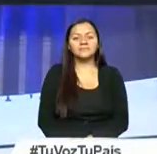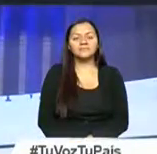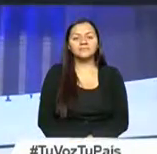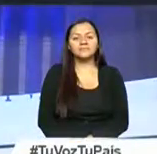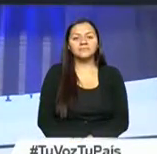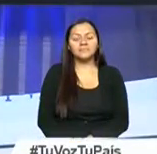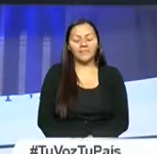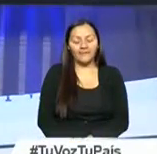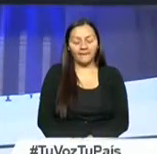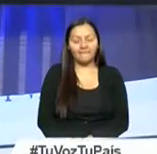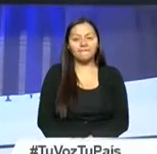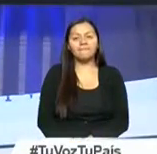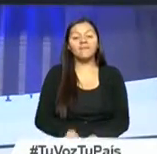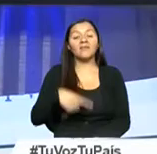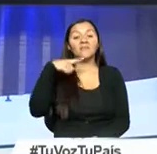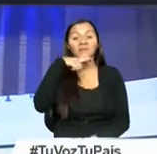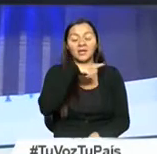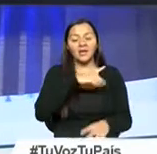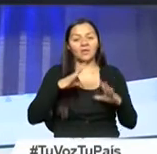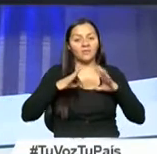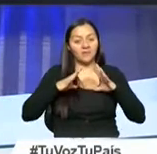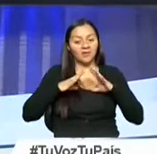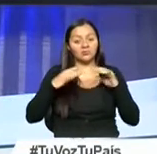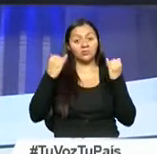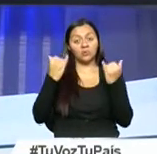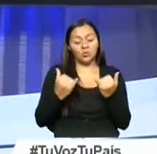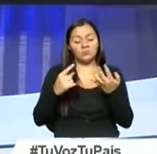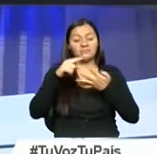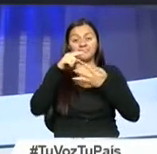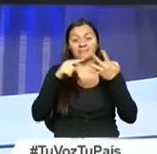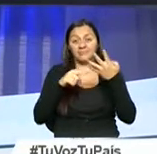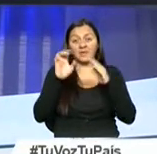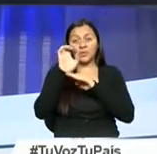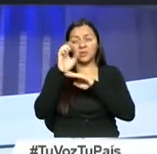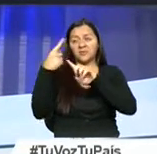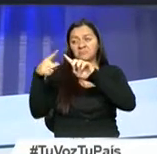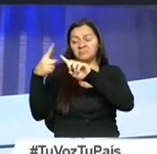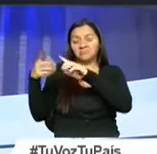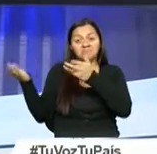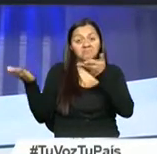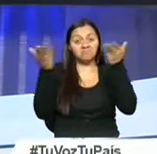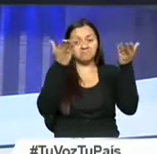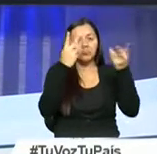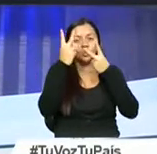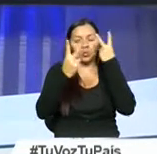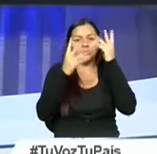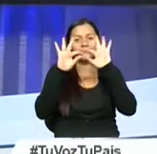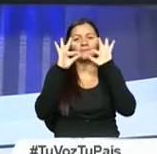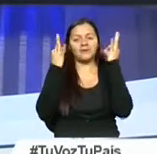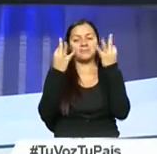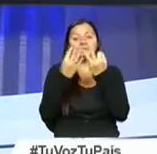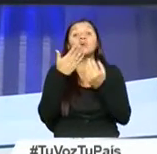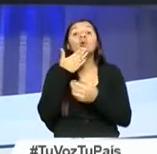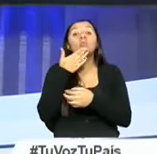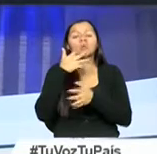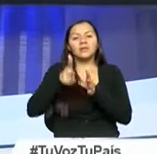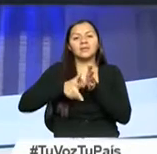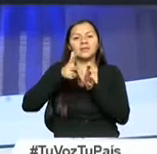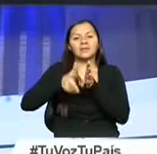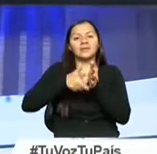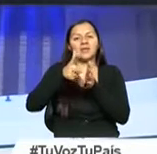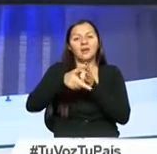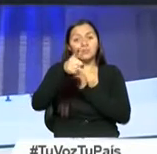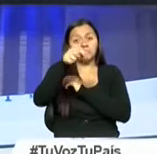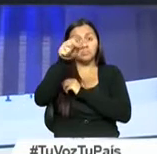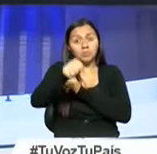En este feriado, nuestro país ofrece una diversidad de alternativas para disfrutar con la familia. Una de ellas es el tren donde, a